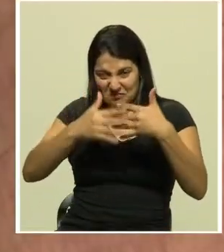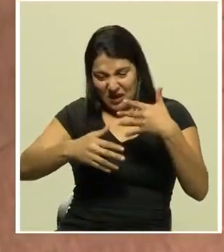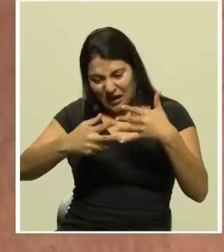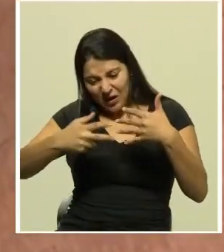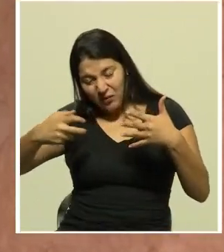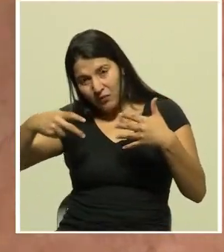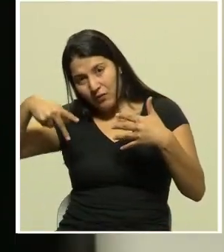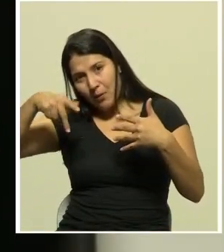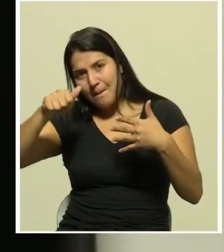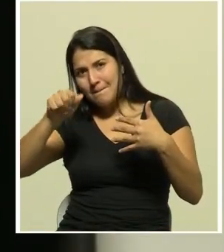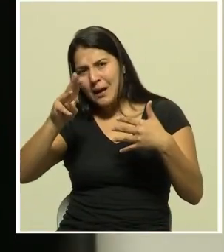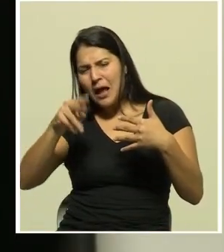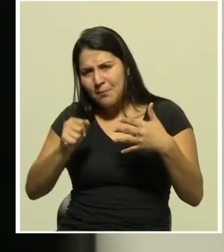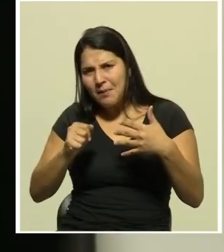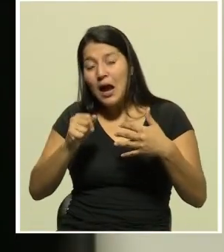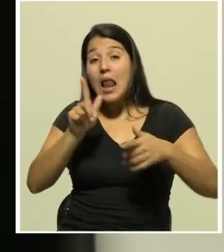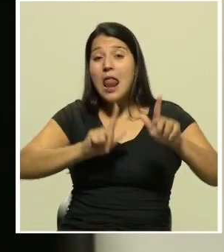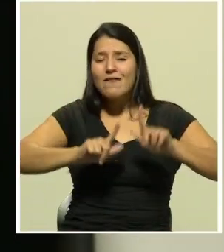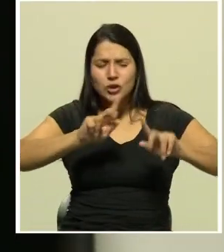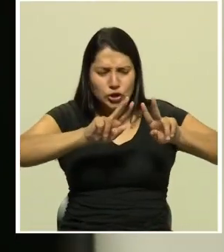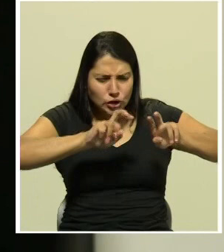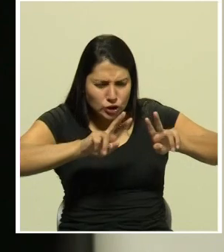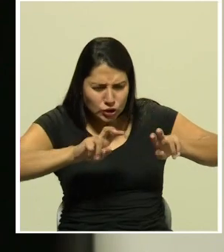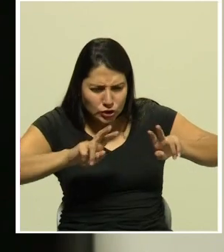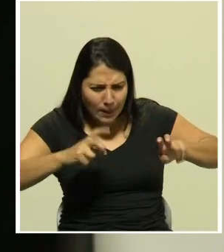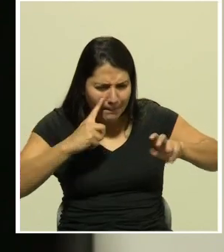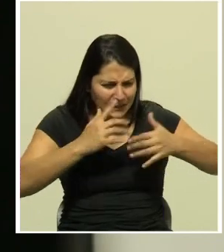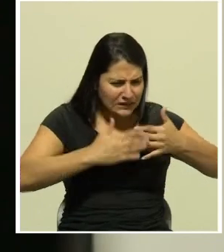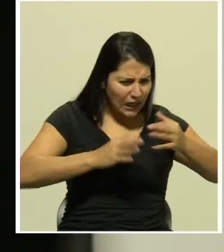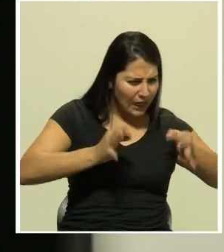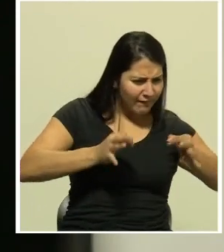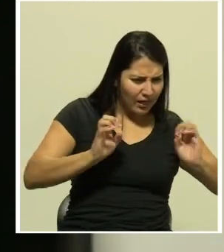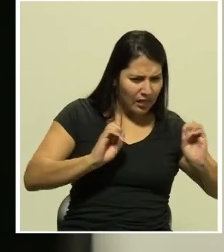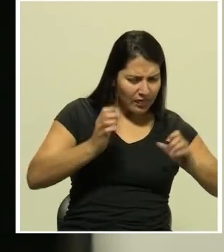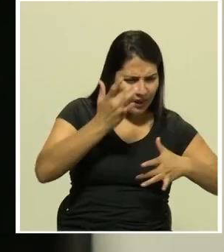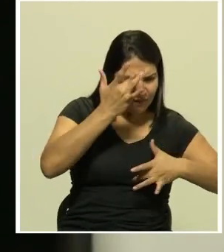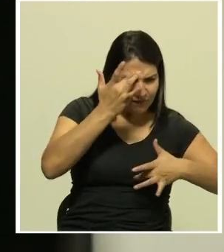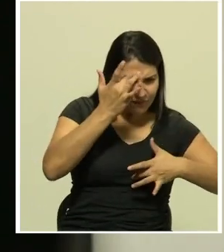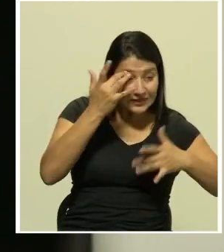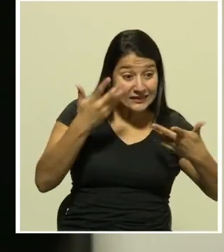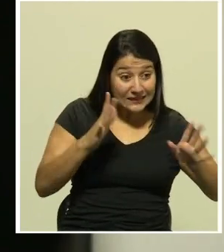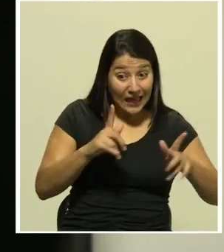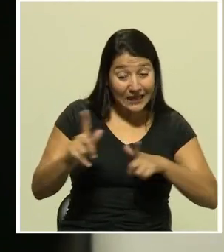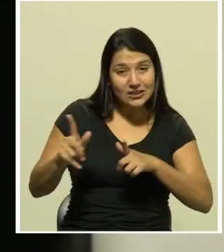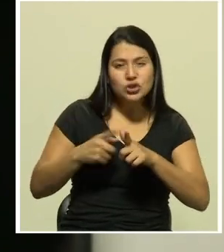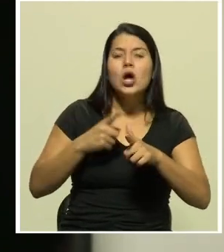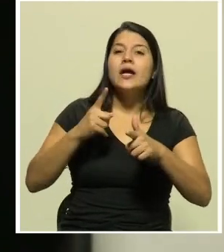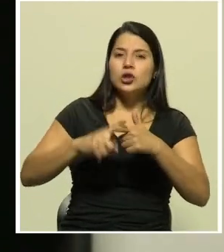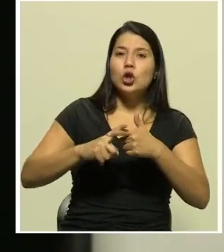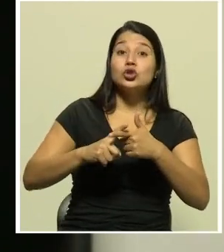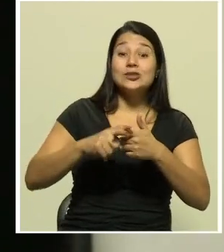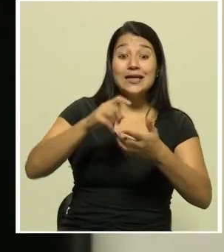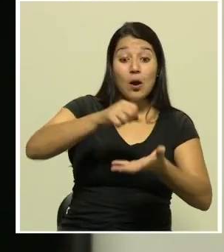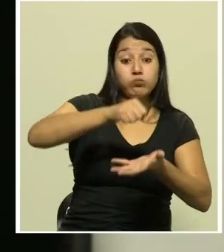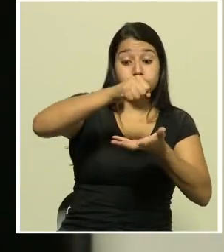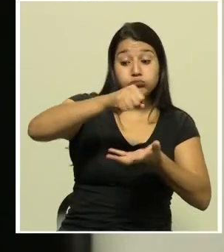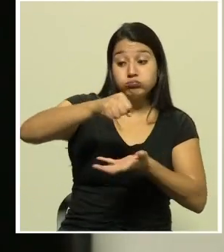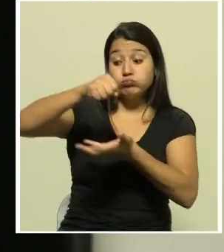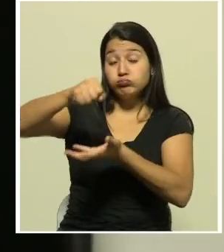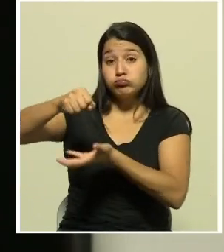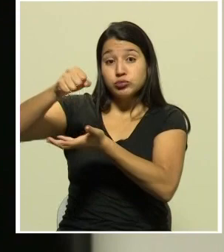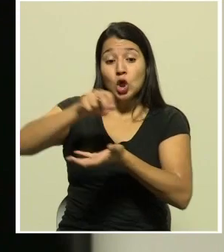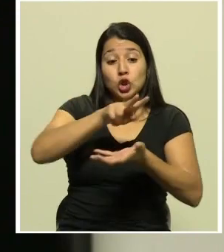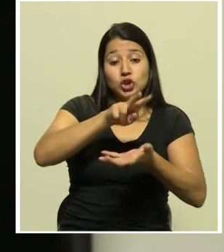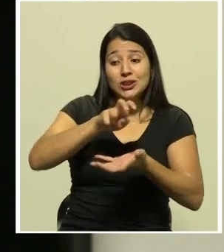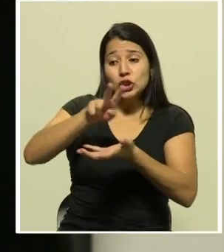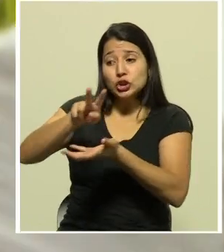enfermedades. Una vez que el plasma queda disponible, se almacena en bolsas de 200 mililitros. Una vez este almacenamiento, el Banco